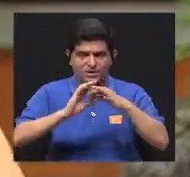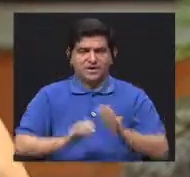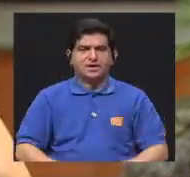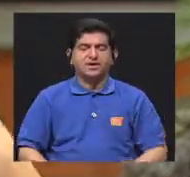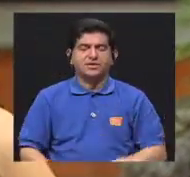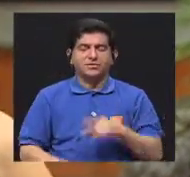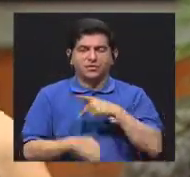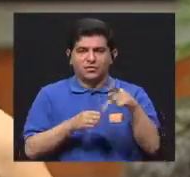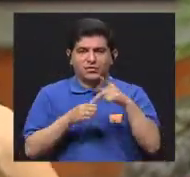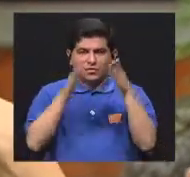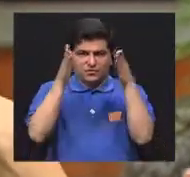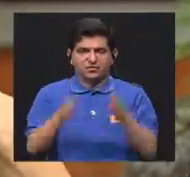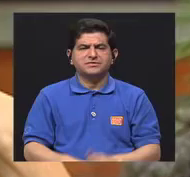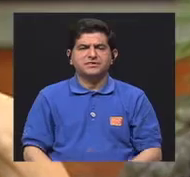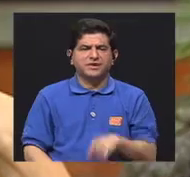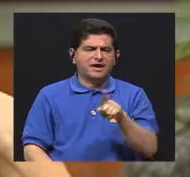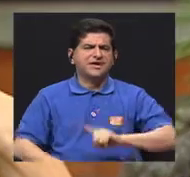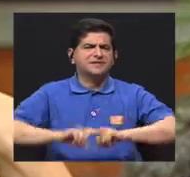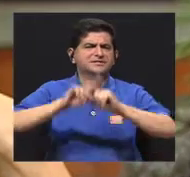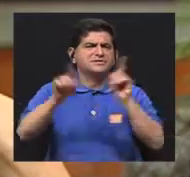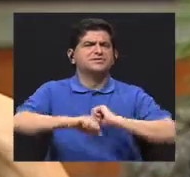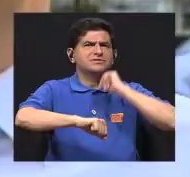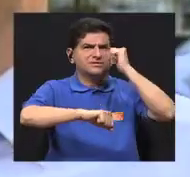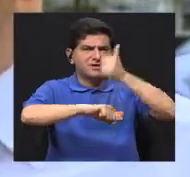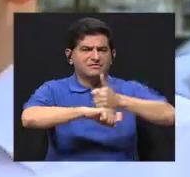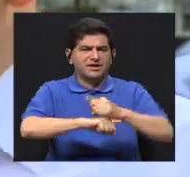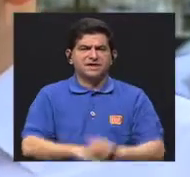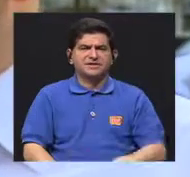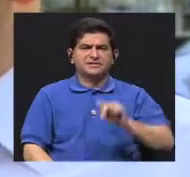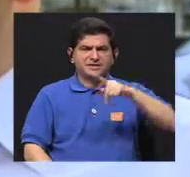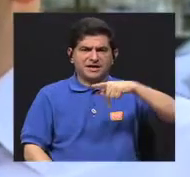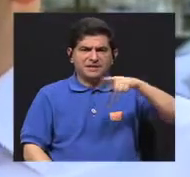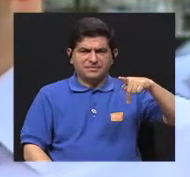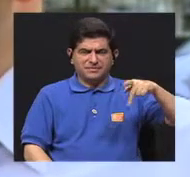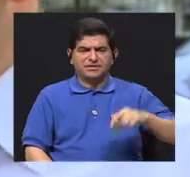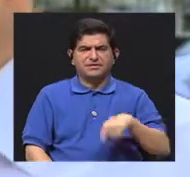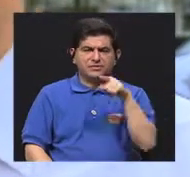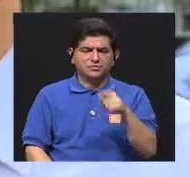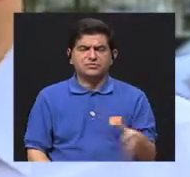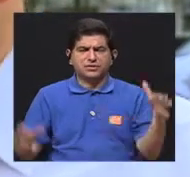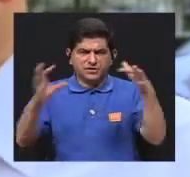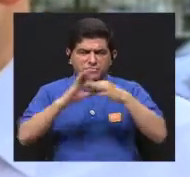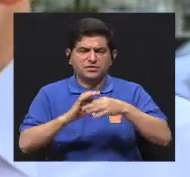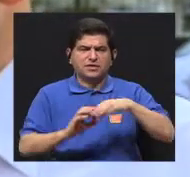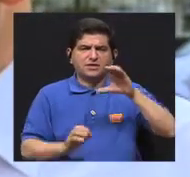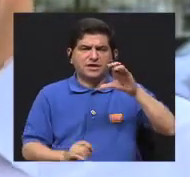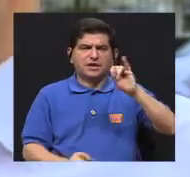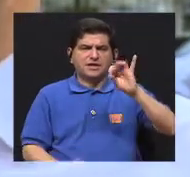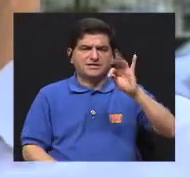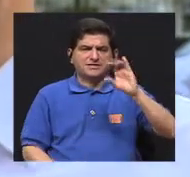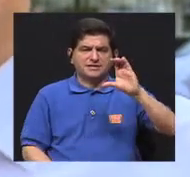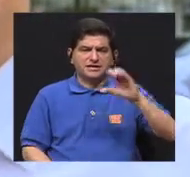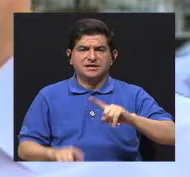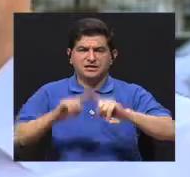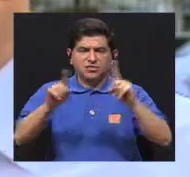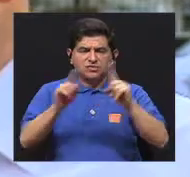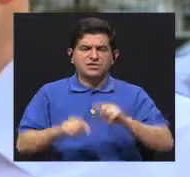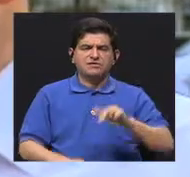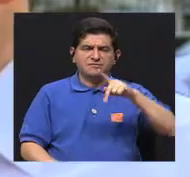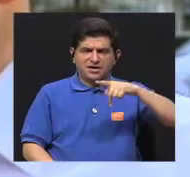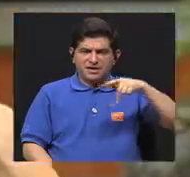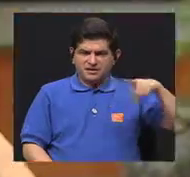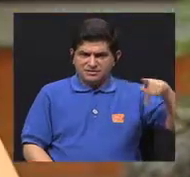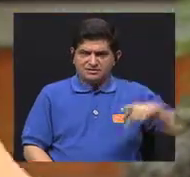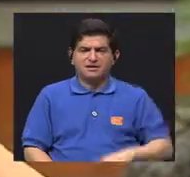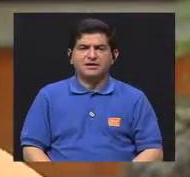el profesional. Esto es lo que diferencia la aplicación que ustedes, en conjunto con el Citi, que están desarrollando, con el resto de aplicaciones,